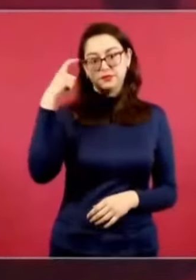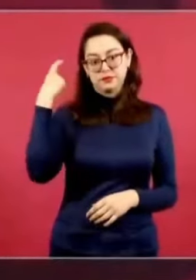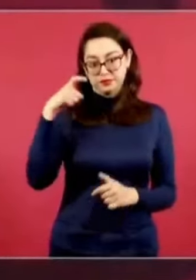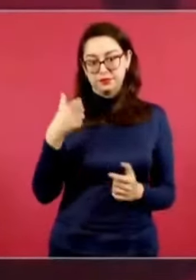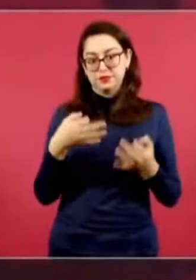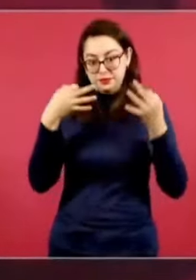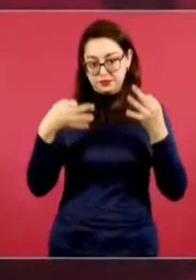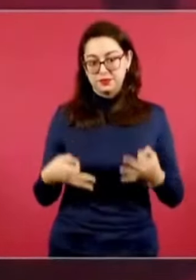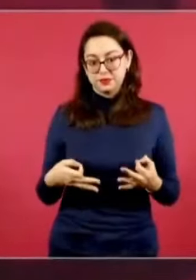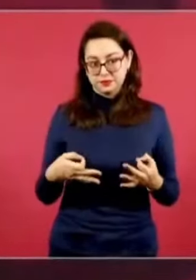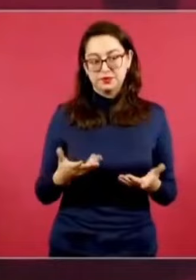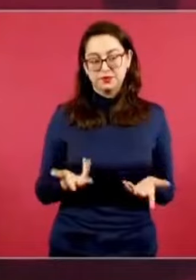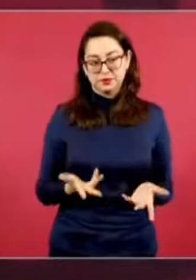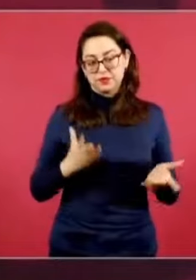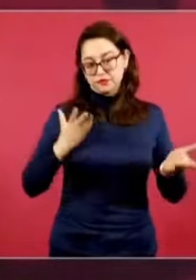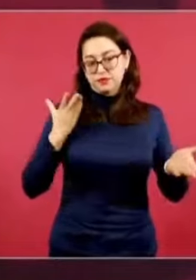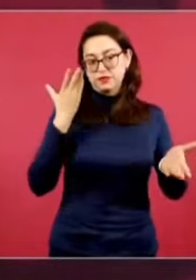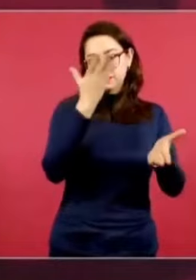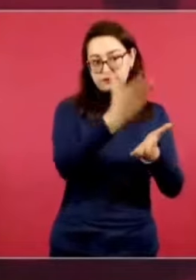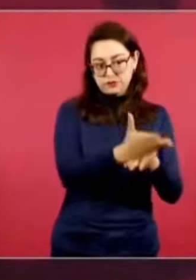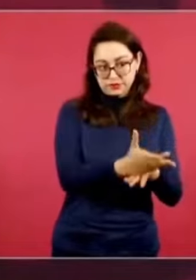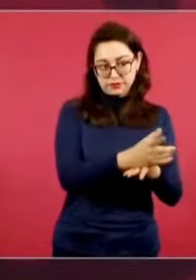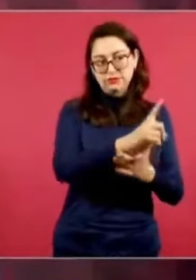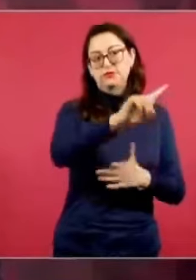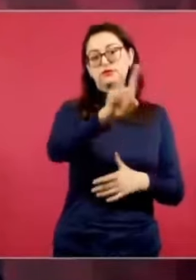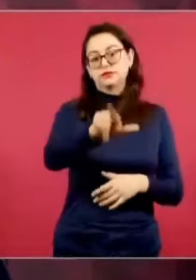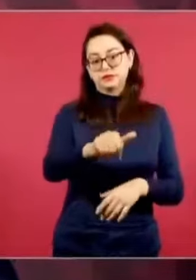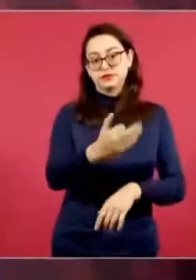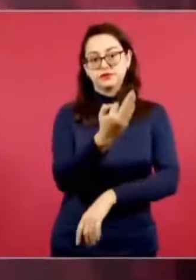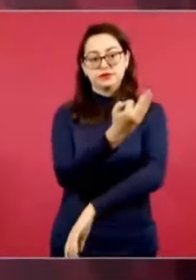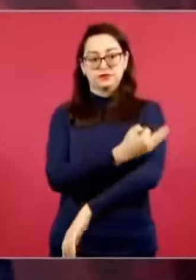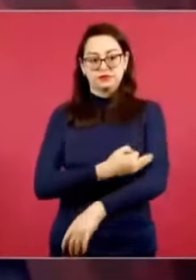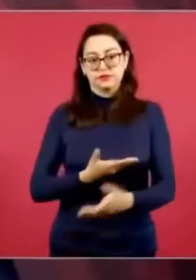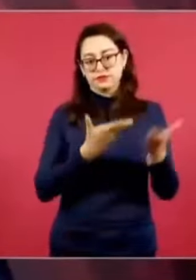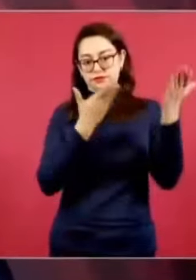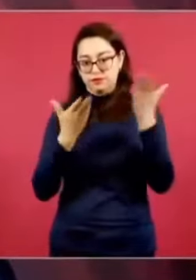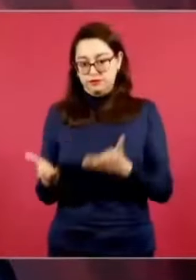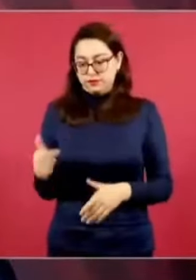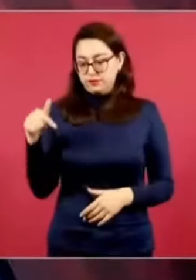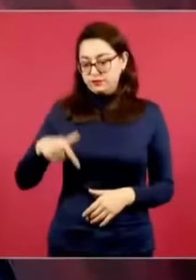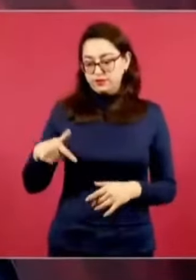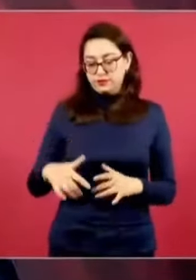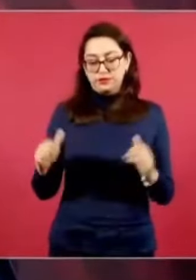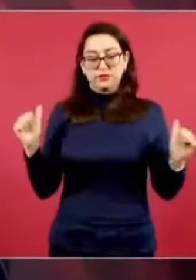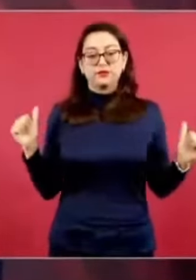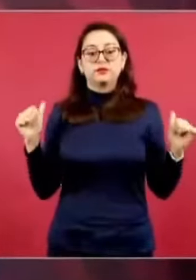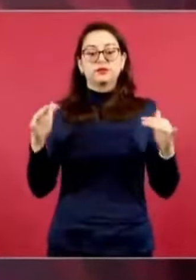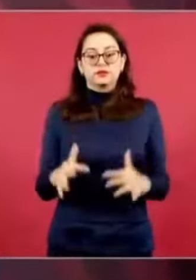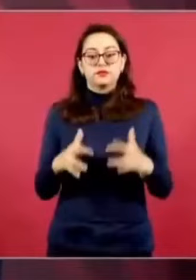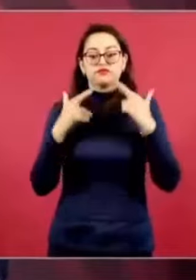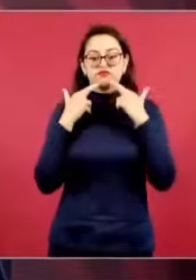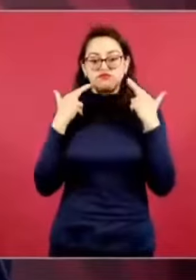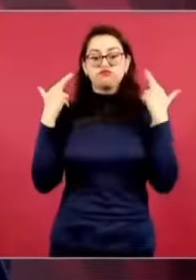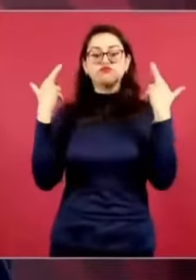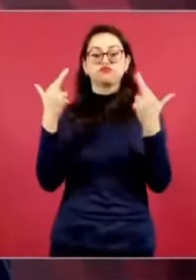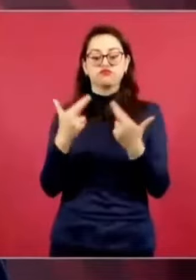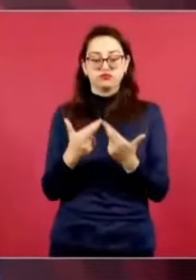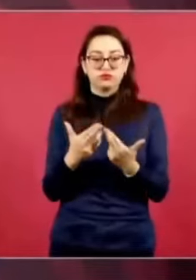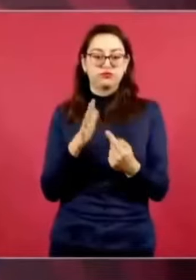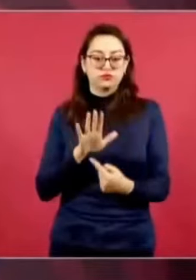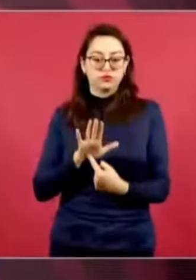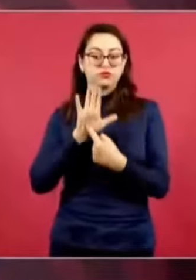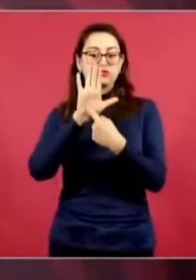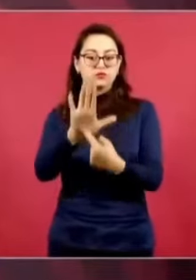de regreso ya nos reunimos para hacer la